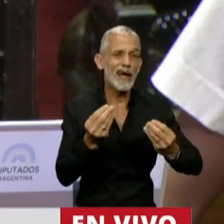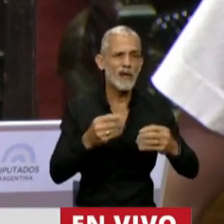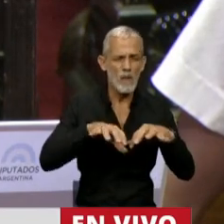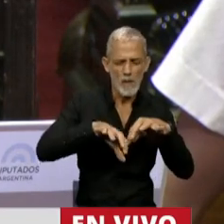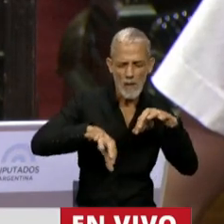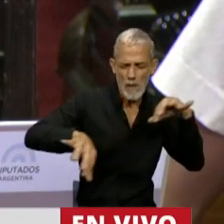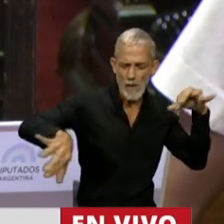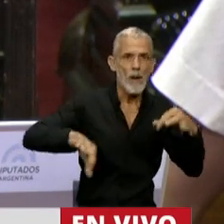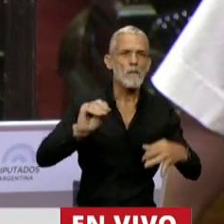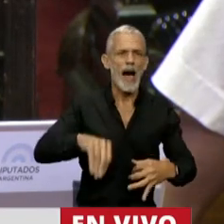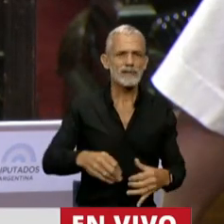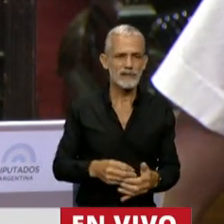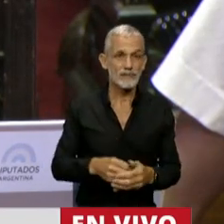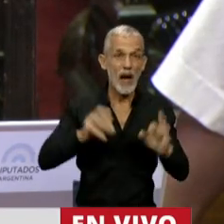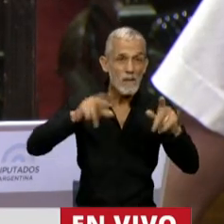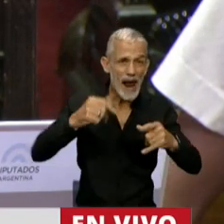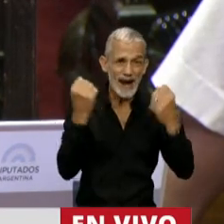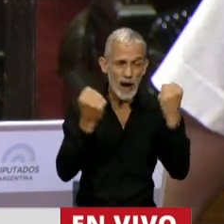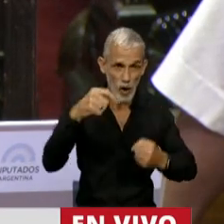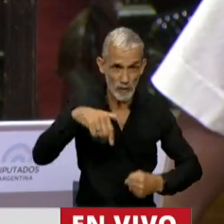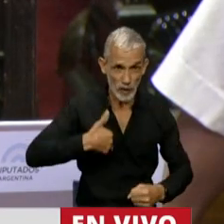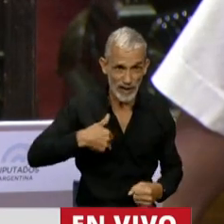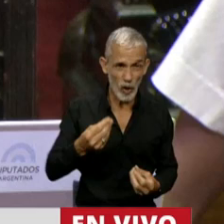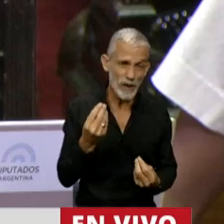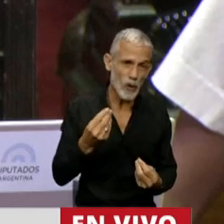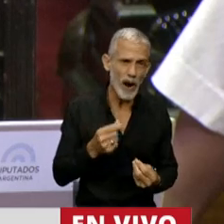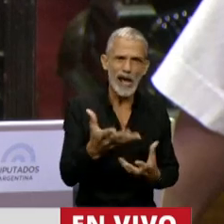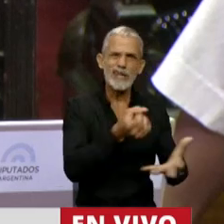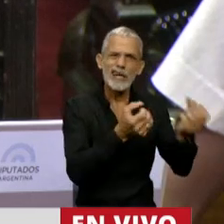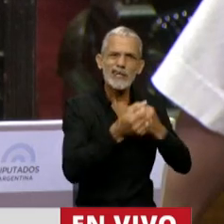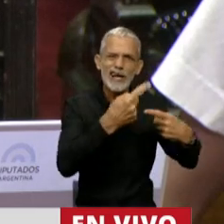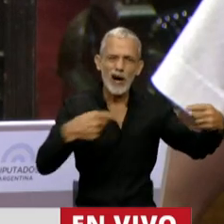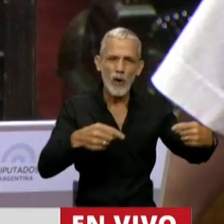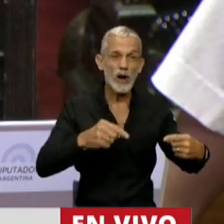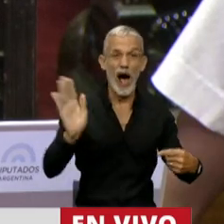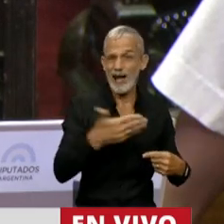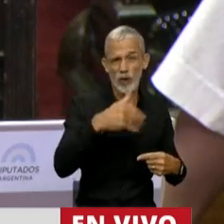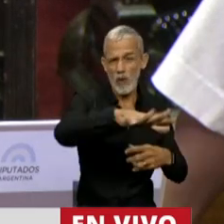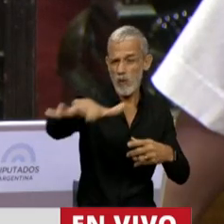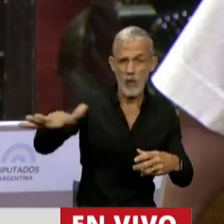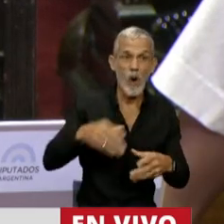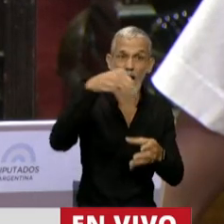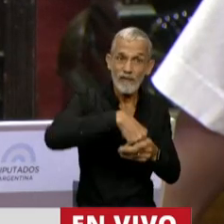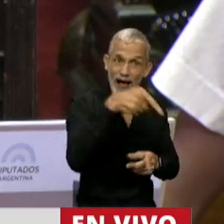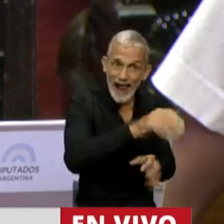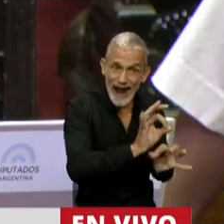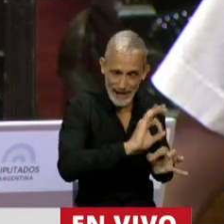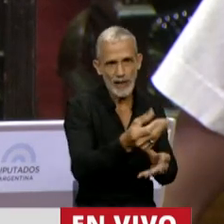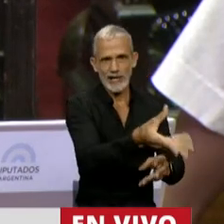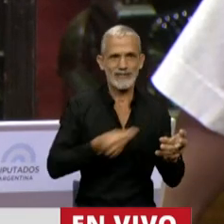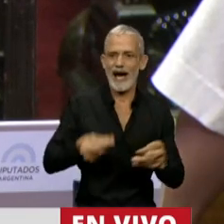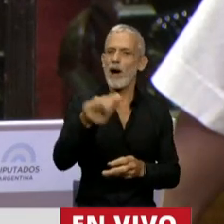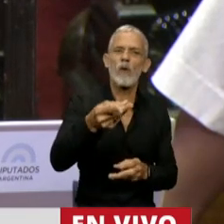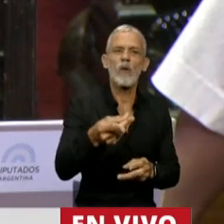la grieta. El único plan económico de este gobierno es quitarle recursos a todos los sectores que no los votaron para dársela